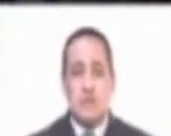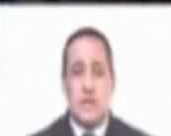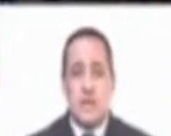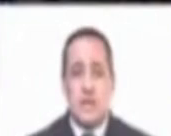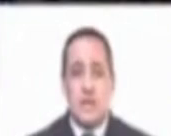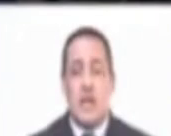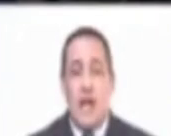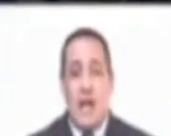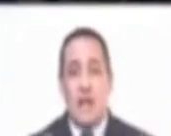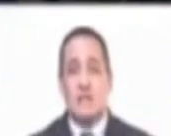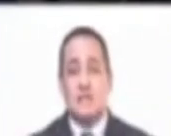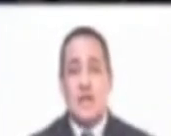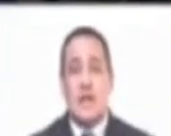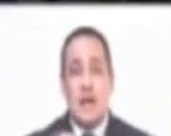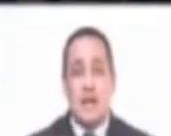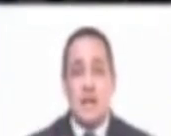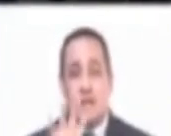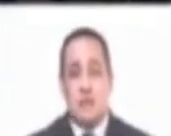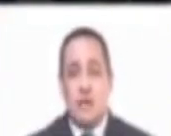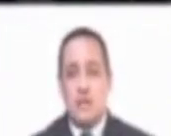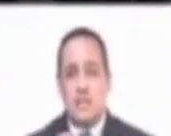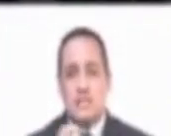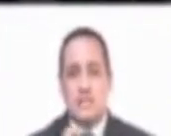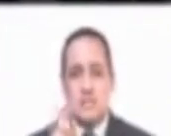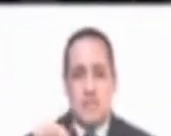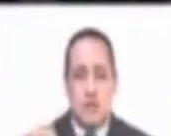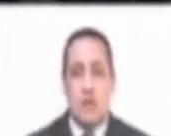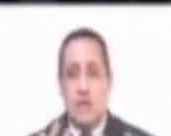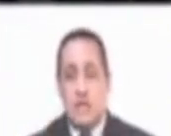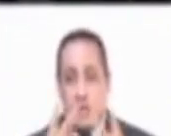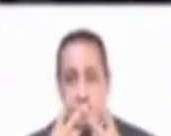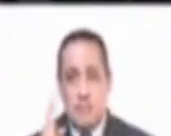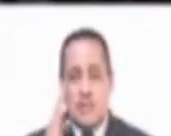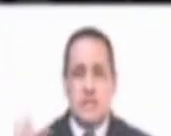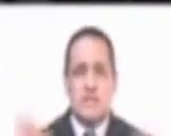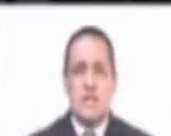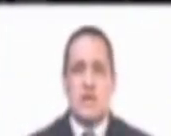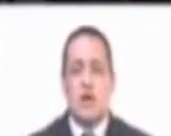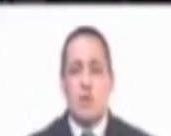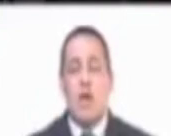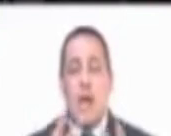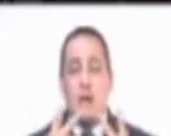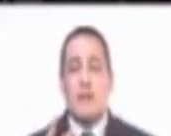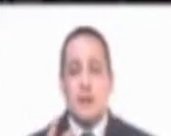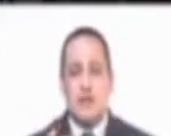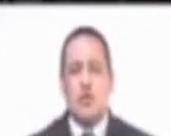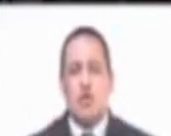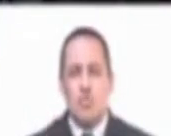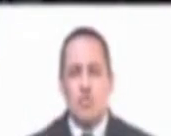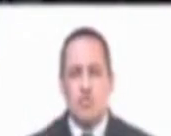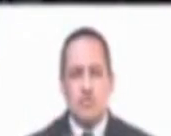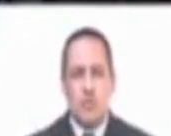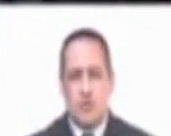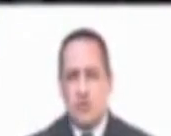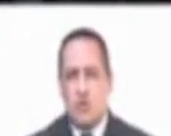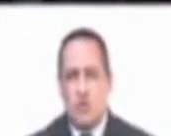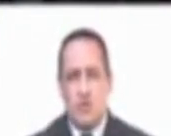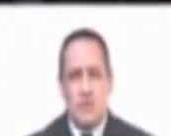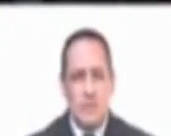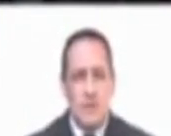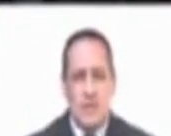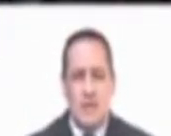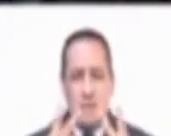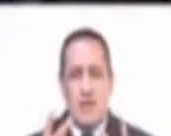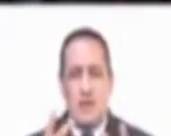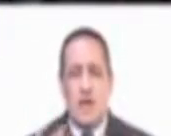canal ahí los quiere ver Porque hay un plan cerrón, es lo que usted había señalado Quería saber qué nos podría decir sobre esas expresiones que tuvo Y